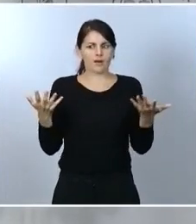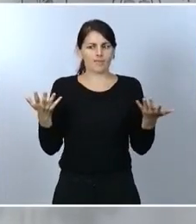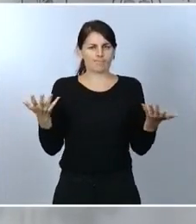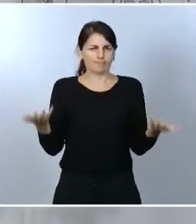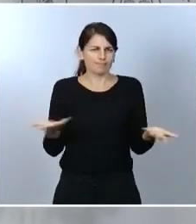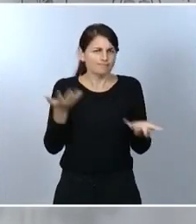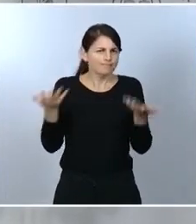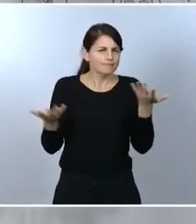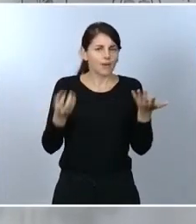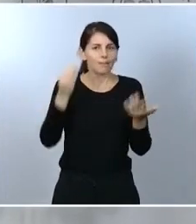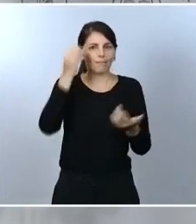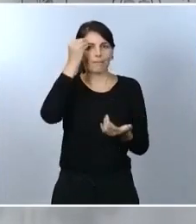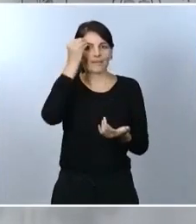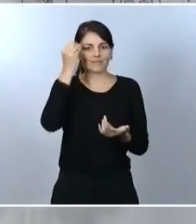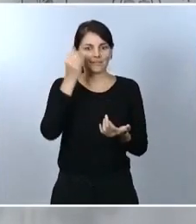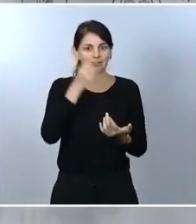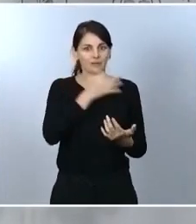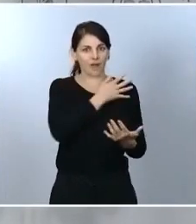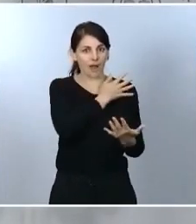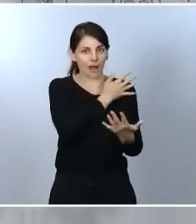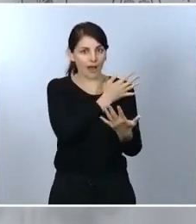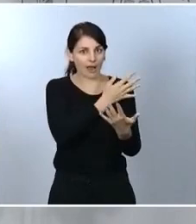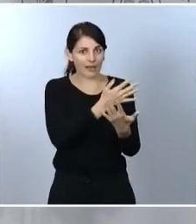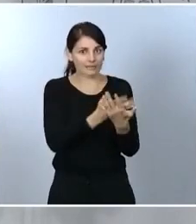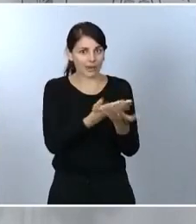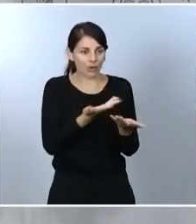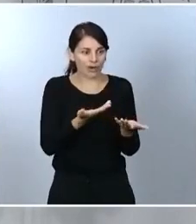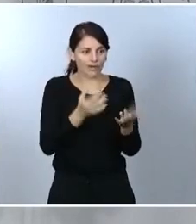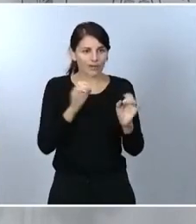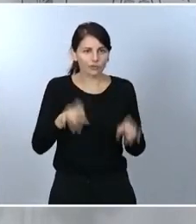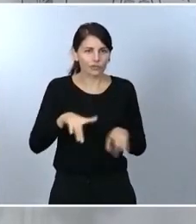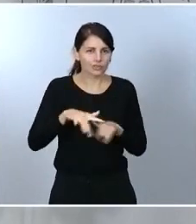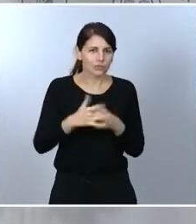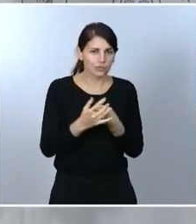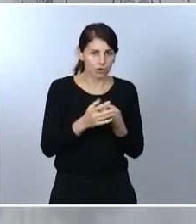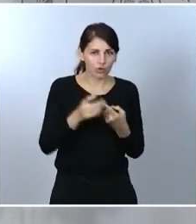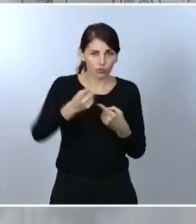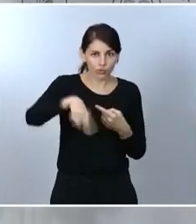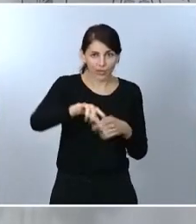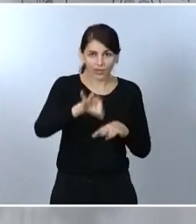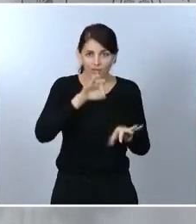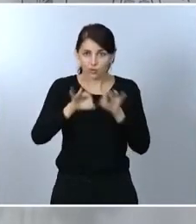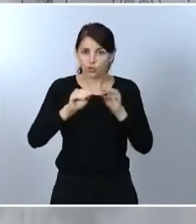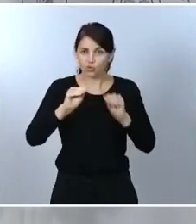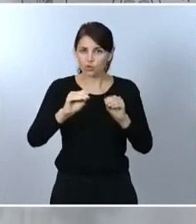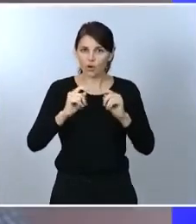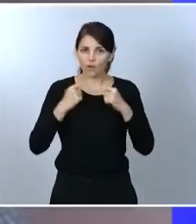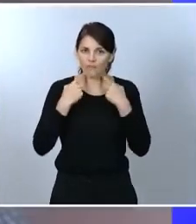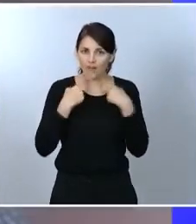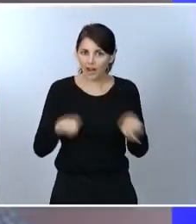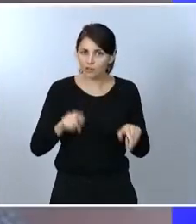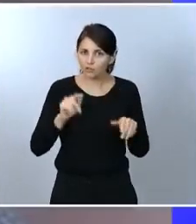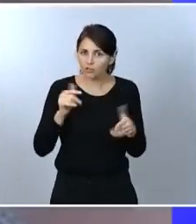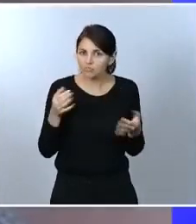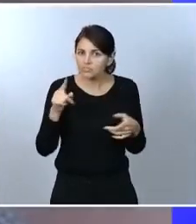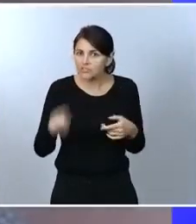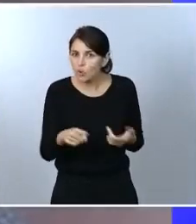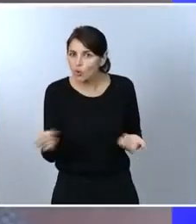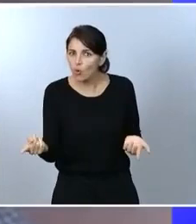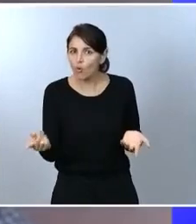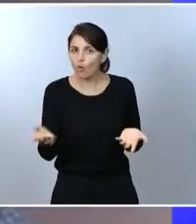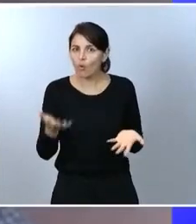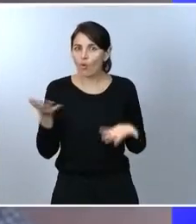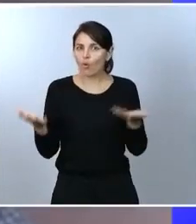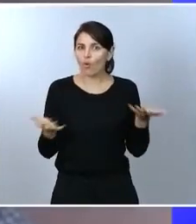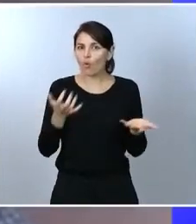han sido un fracaso. ¿Y por qué el Gobierno no ha hecho una reforma legislativa durante